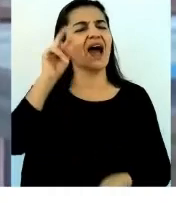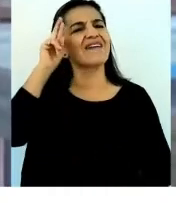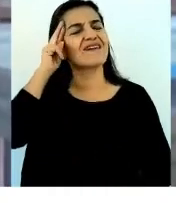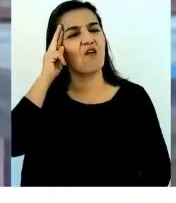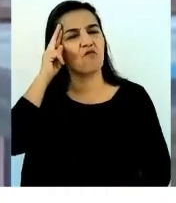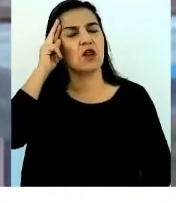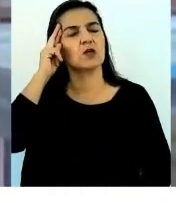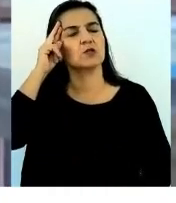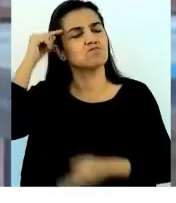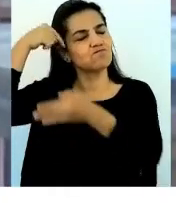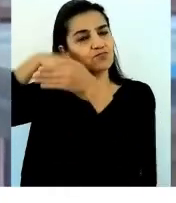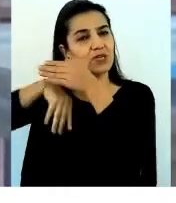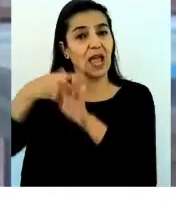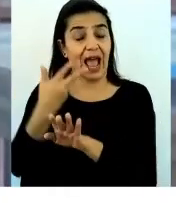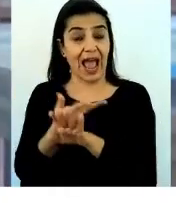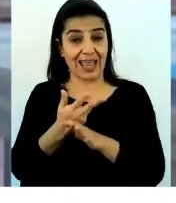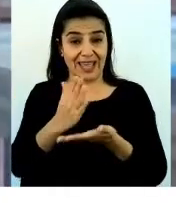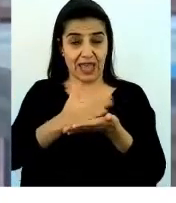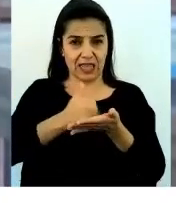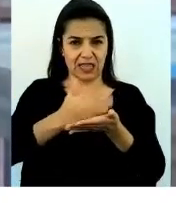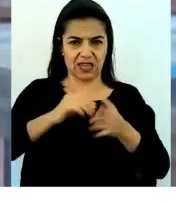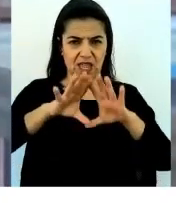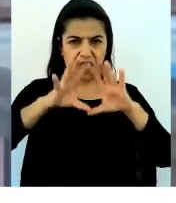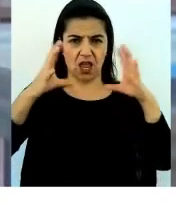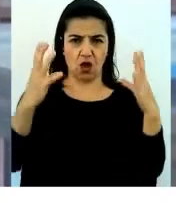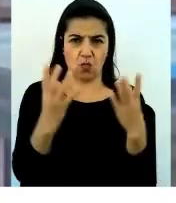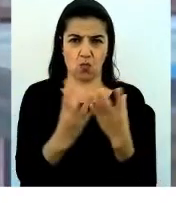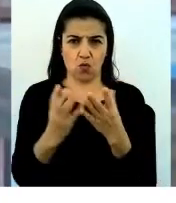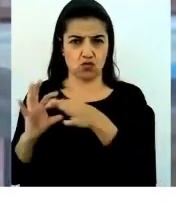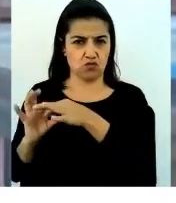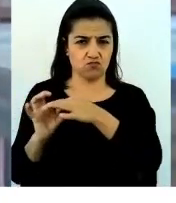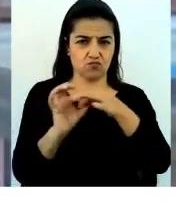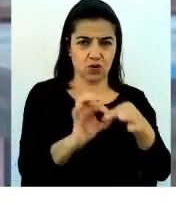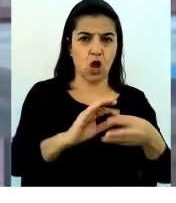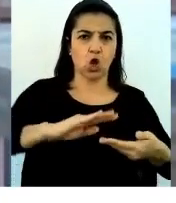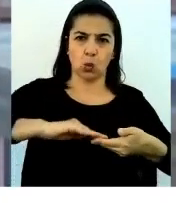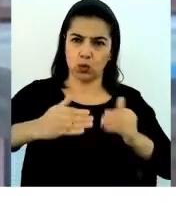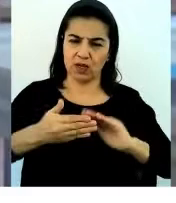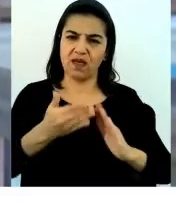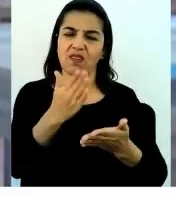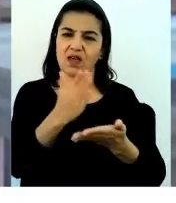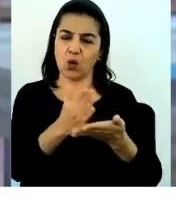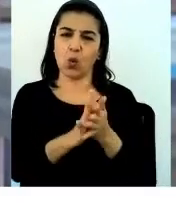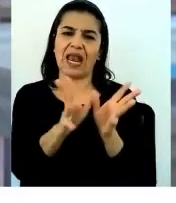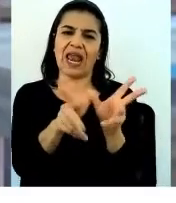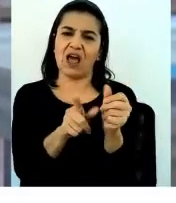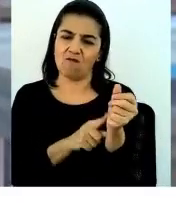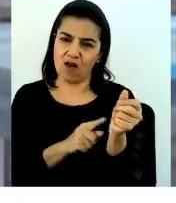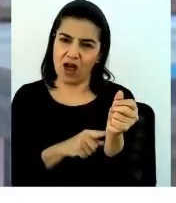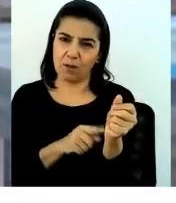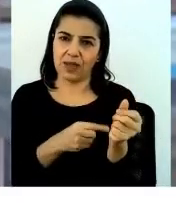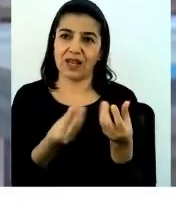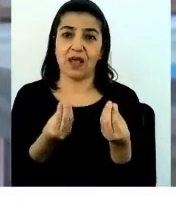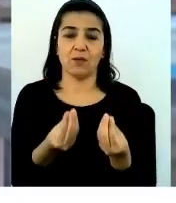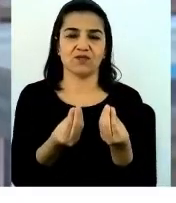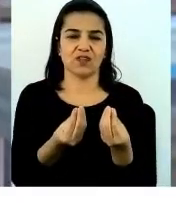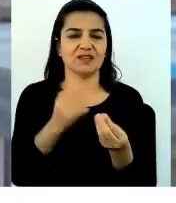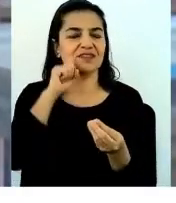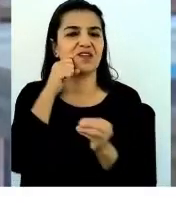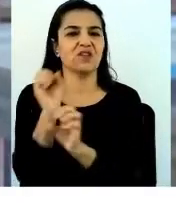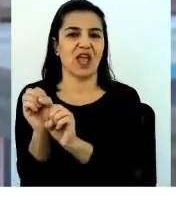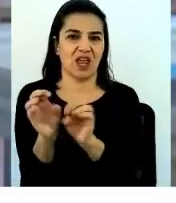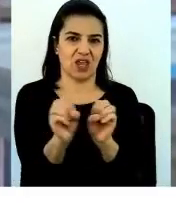estrategias globales lleguen a las comunidades, escuelas, familias, de manera de, en la forma de una educación